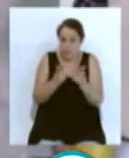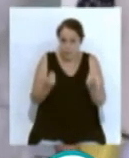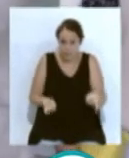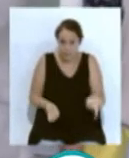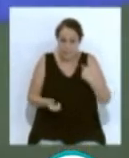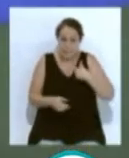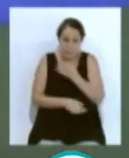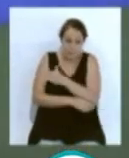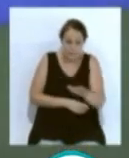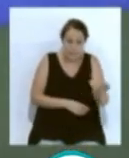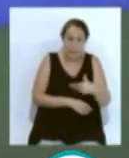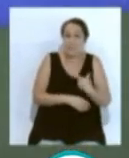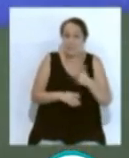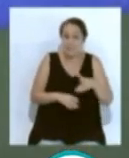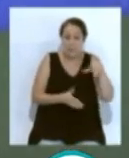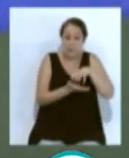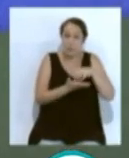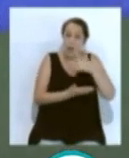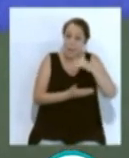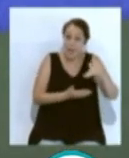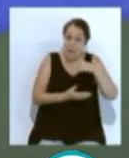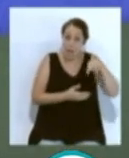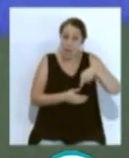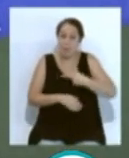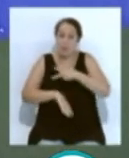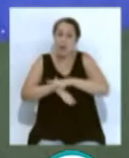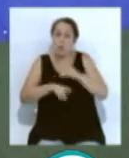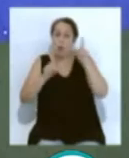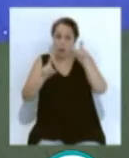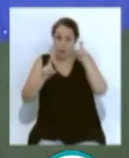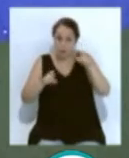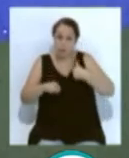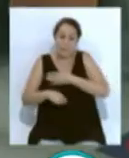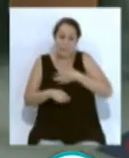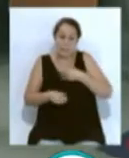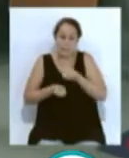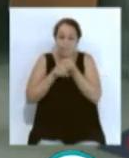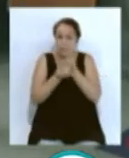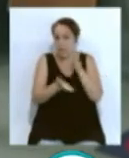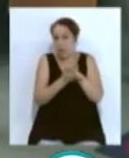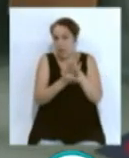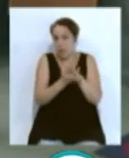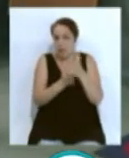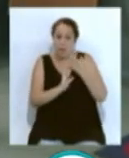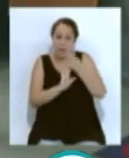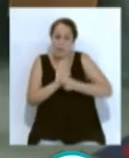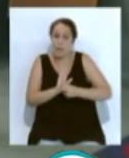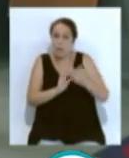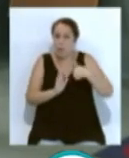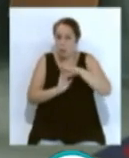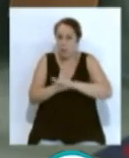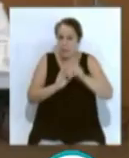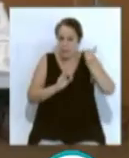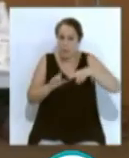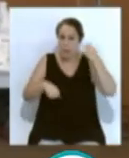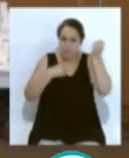Escuela Infantil La María de San Fernando, el delegado de Educación Miguel Andreu ha querido lanzar un mensaje de tranquilidad, destacando las medidas, programas y dispositivos